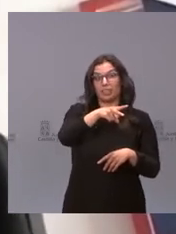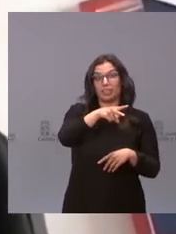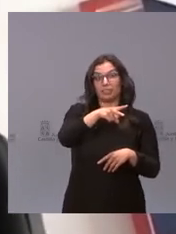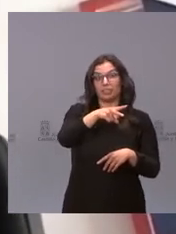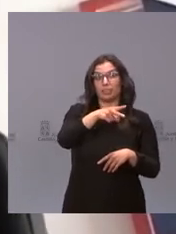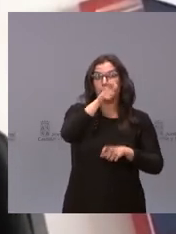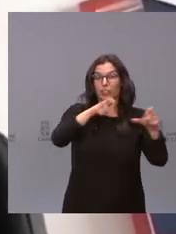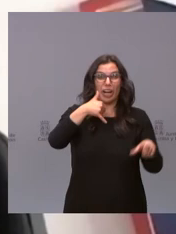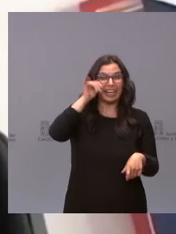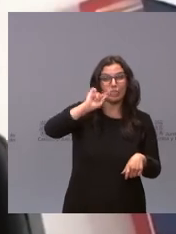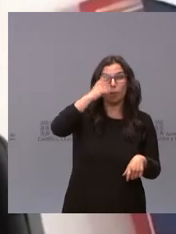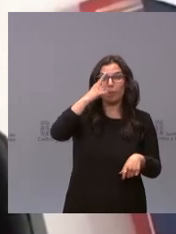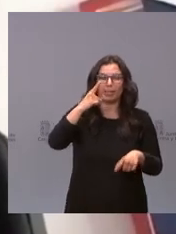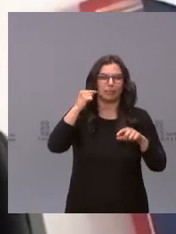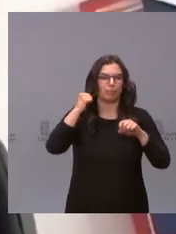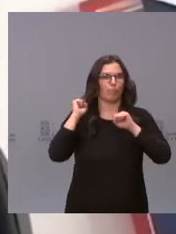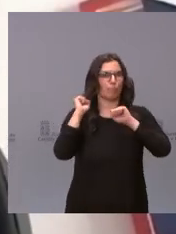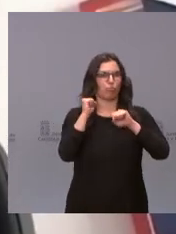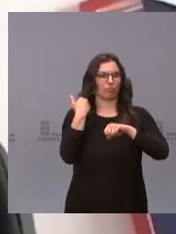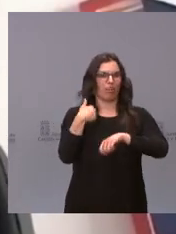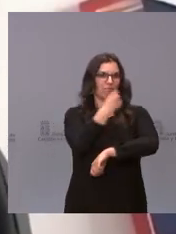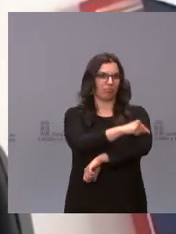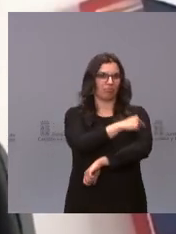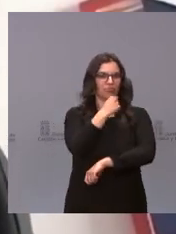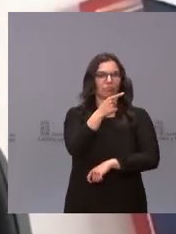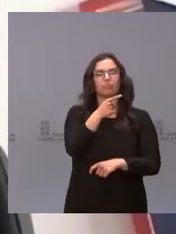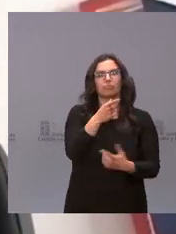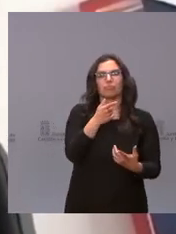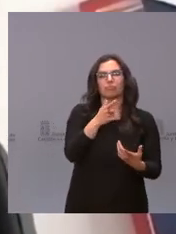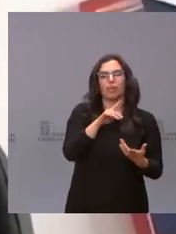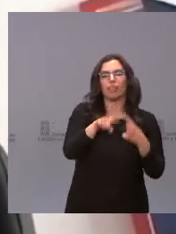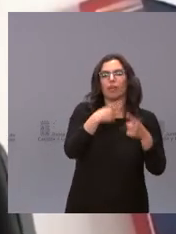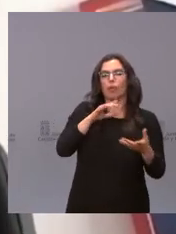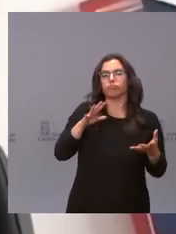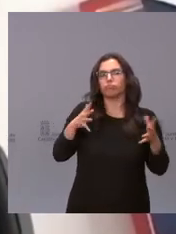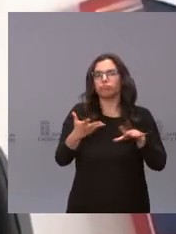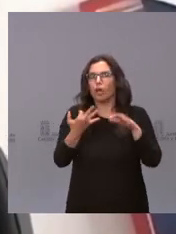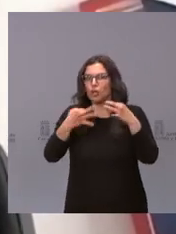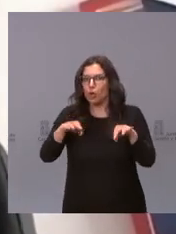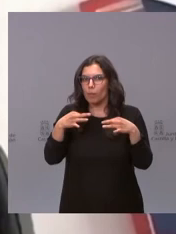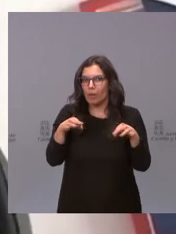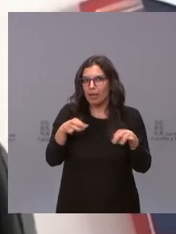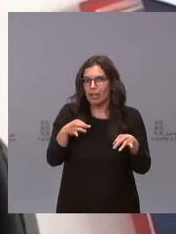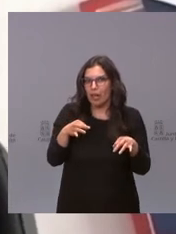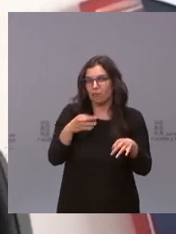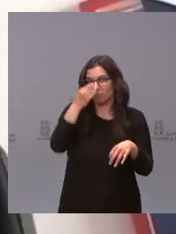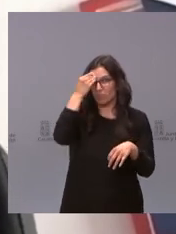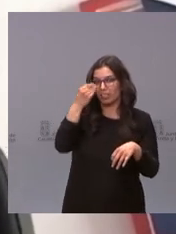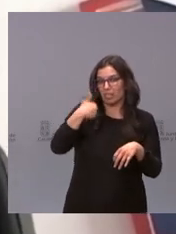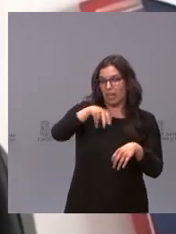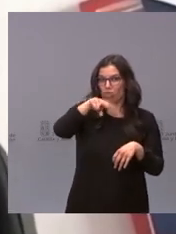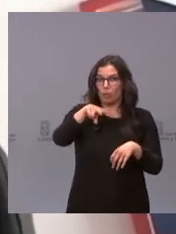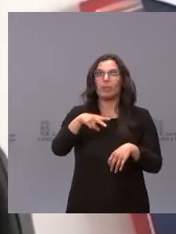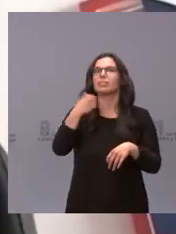riesgo inmunizada ¿cómo se traducirá en la vuelta a la normalidad? Es decir podemos esperar que cuando en dos meses ya tengamos a los